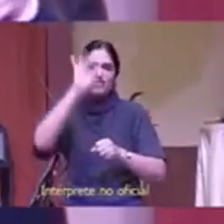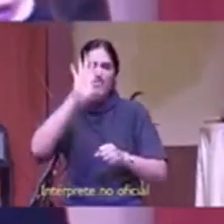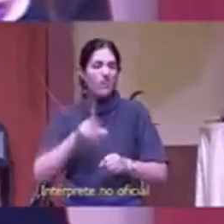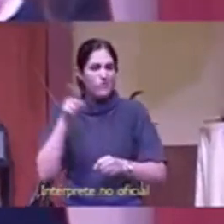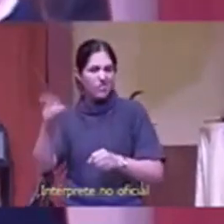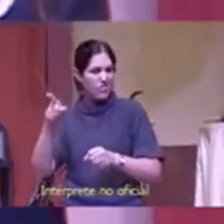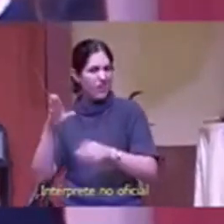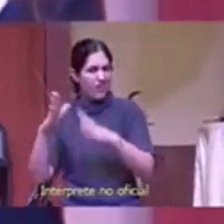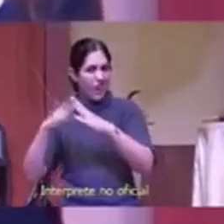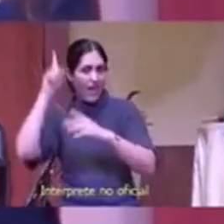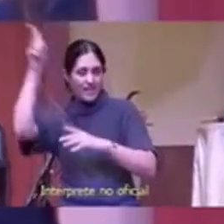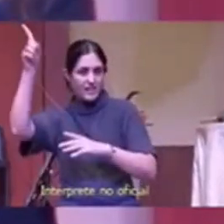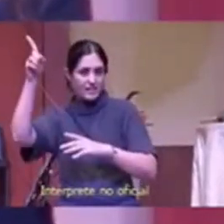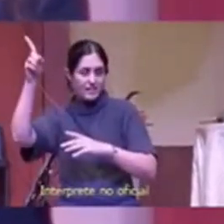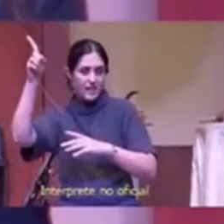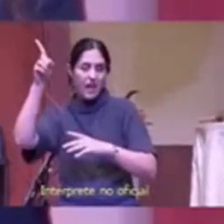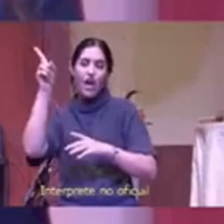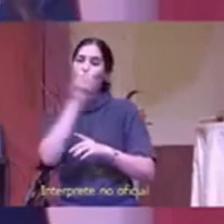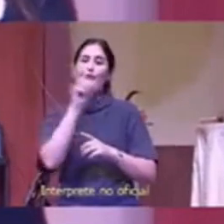mecánico